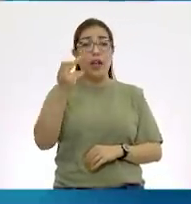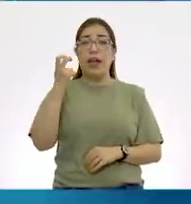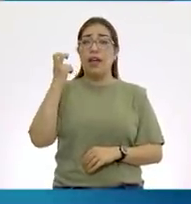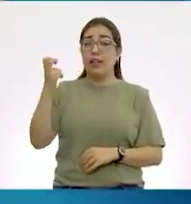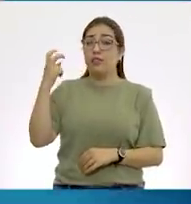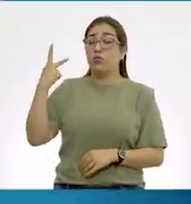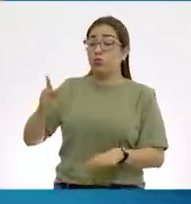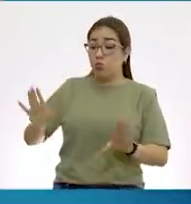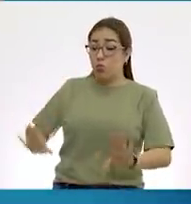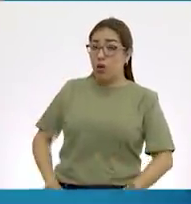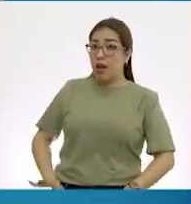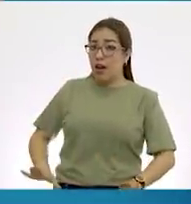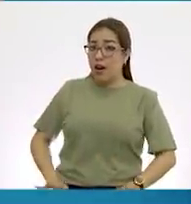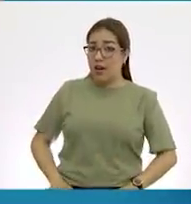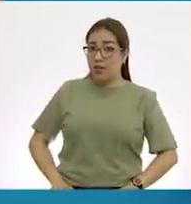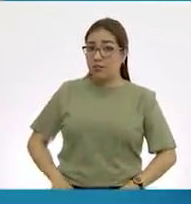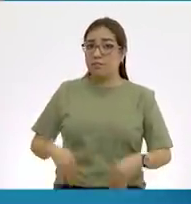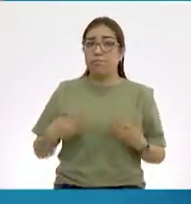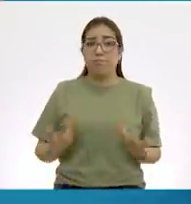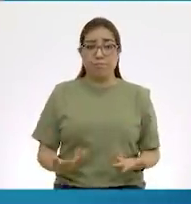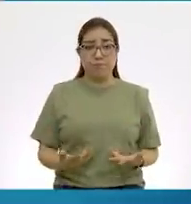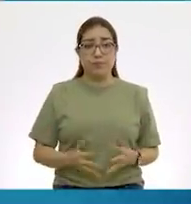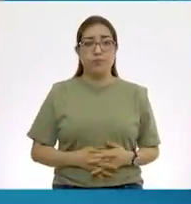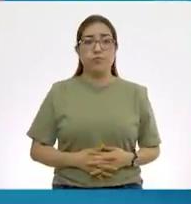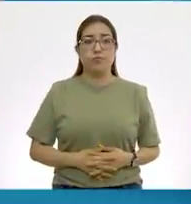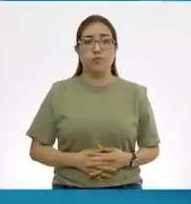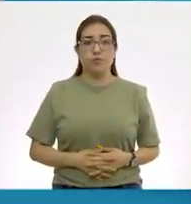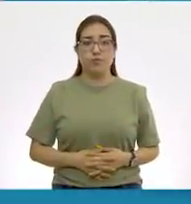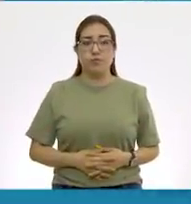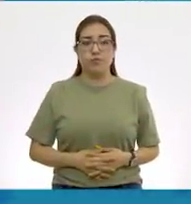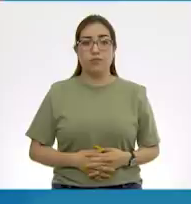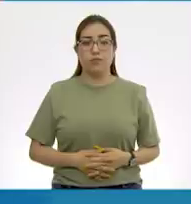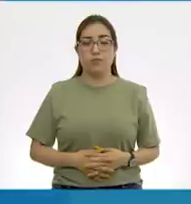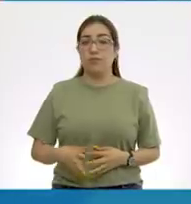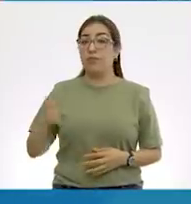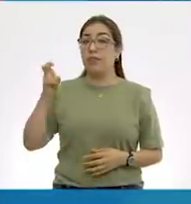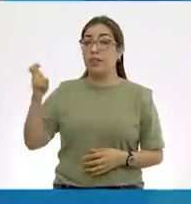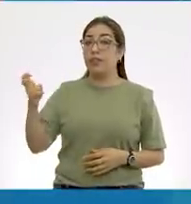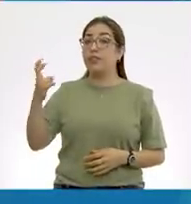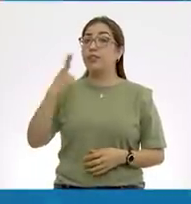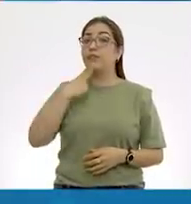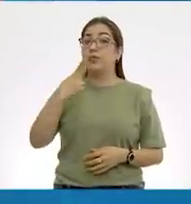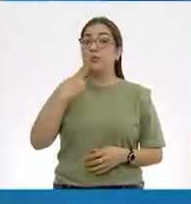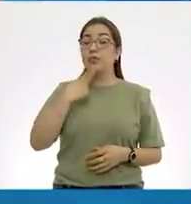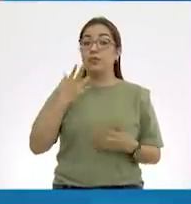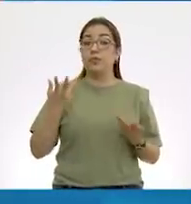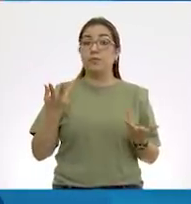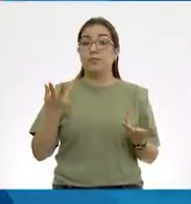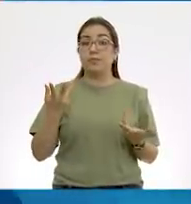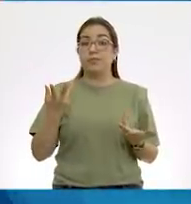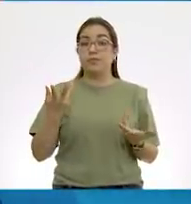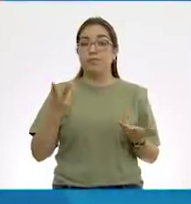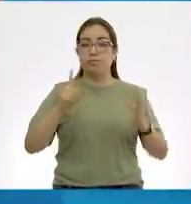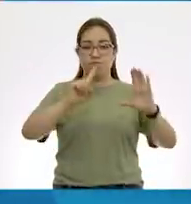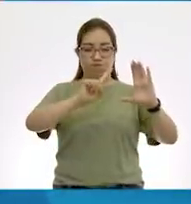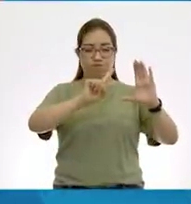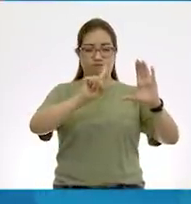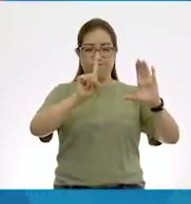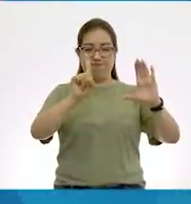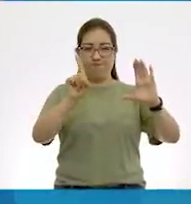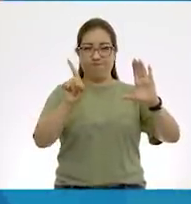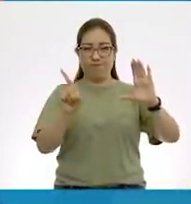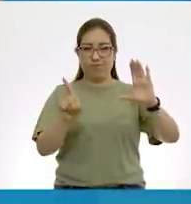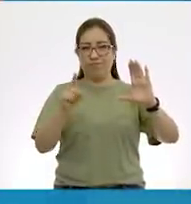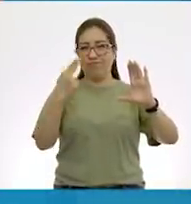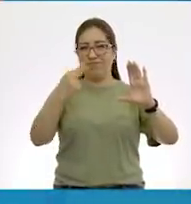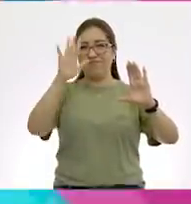otras cosas, y de ahí su nombre también, es que funciona con un mecanismo, llamémosle